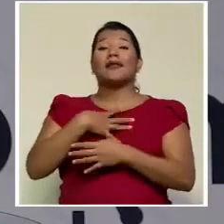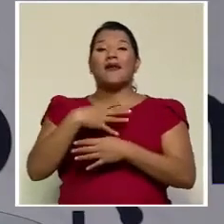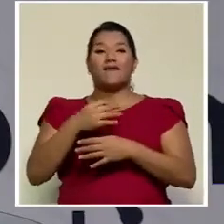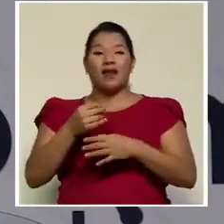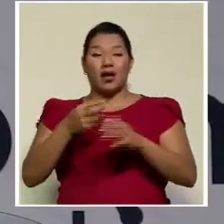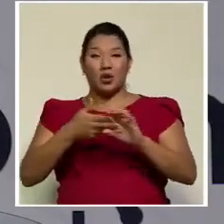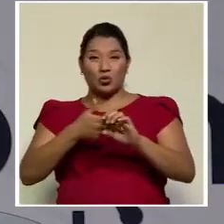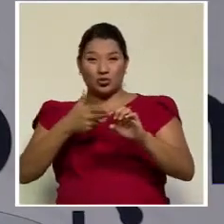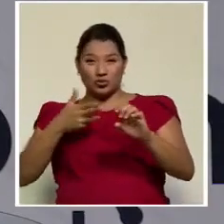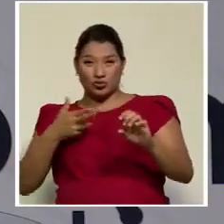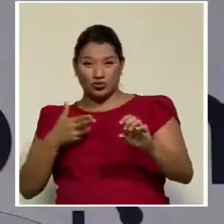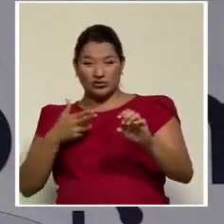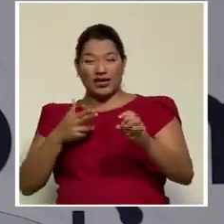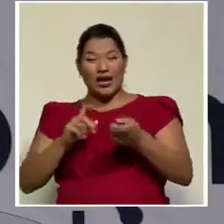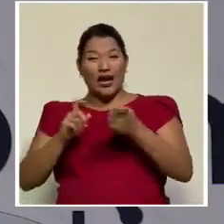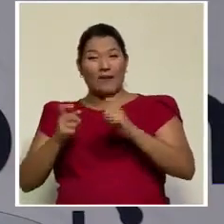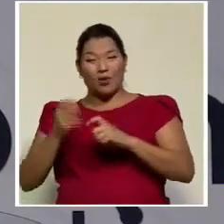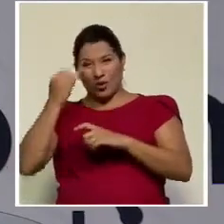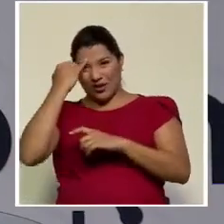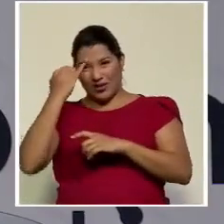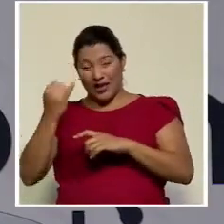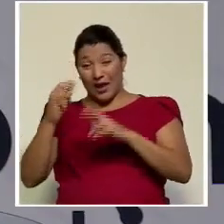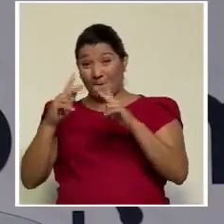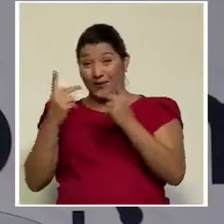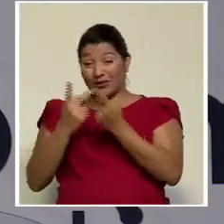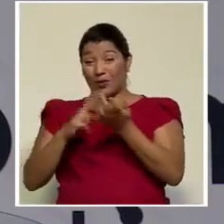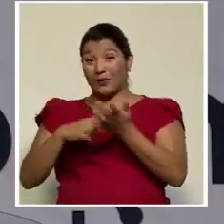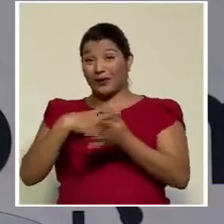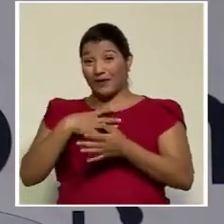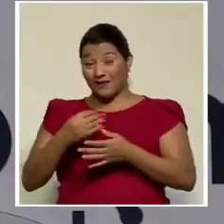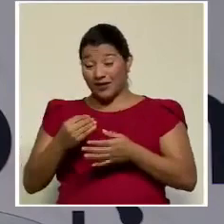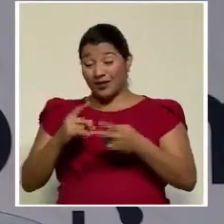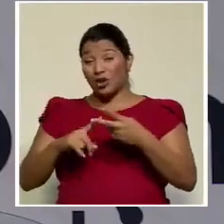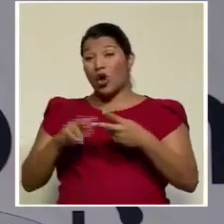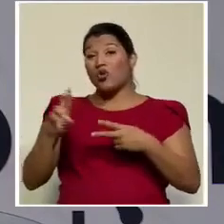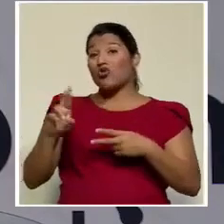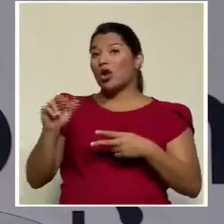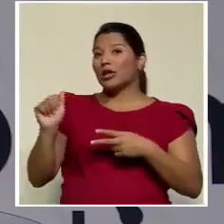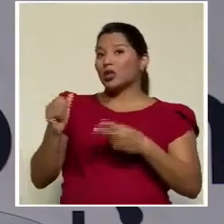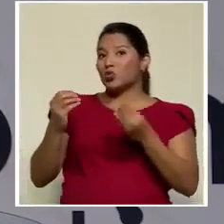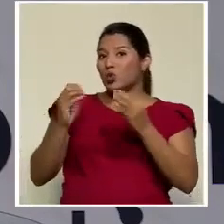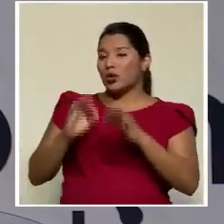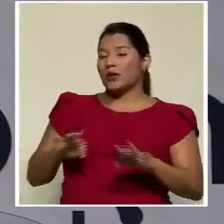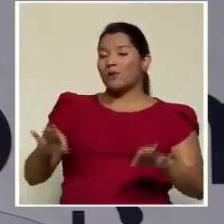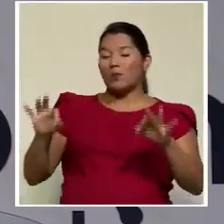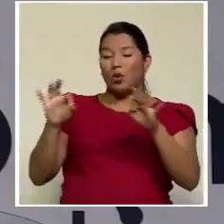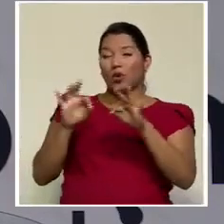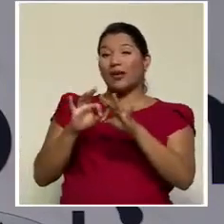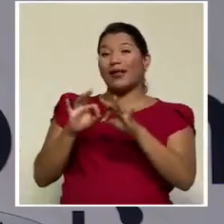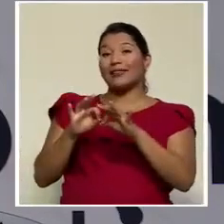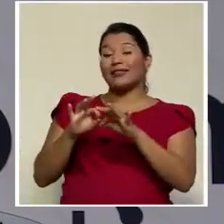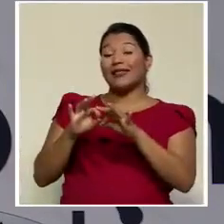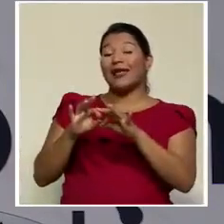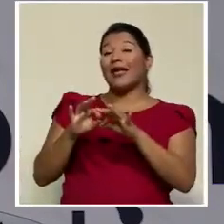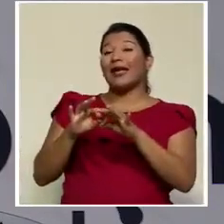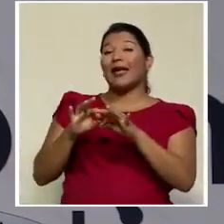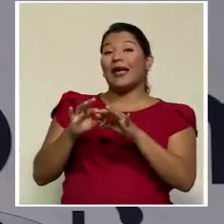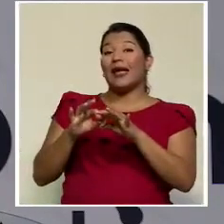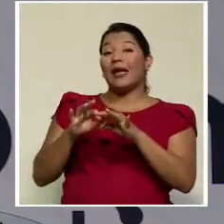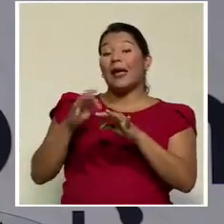del PLN ortodoxo de socialdemócrata. Don Rolando Araya, una figura importantísima a nivel de la internacional